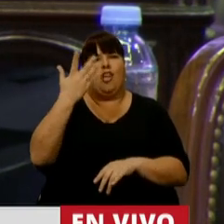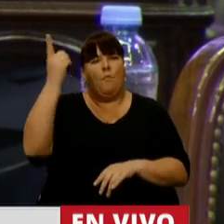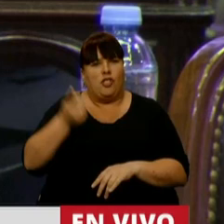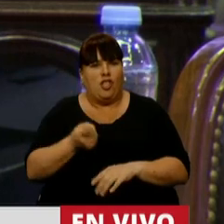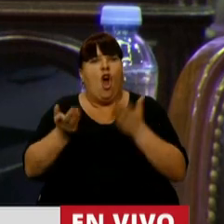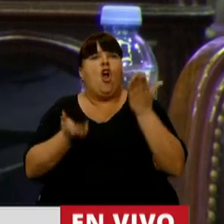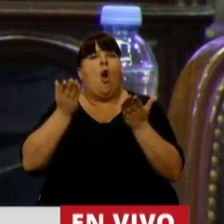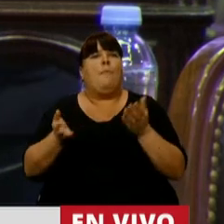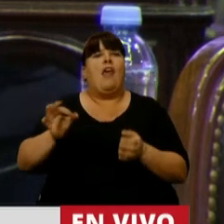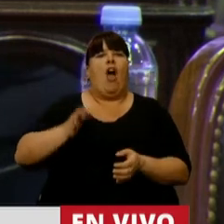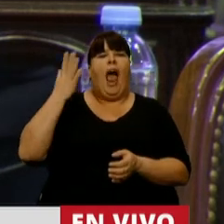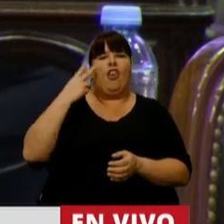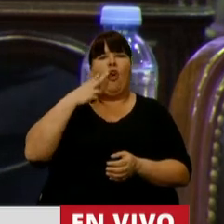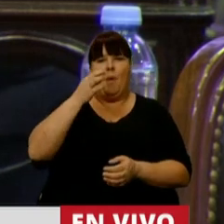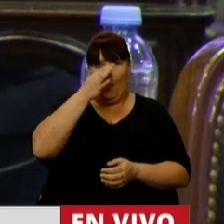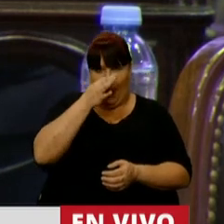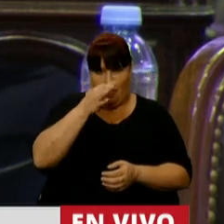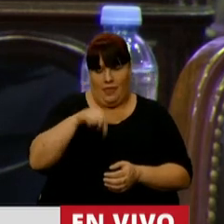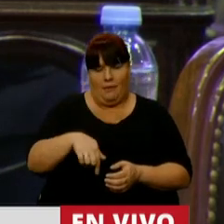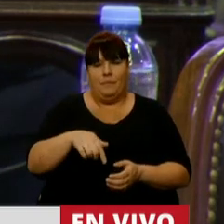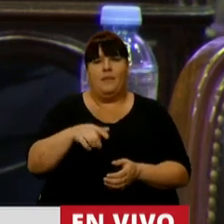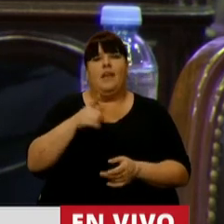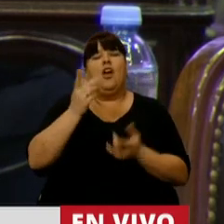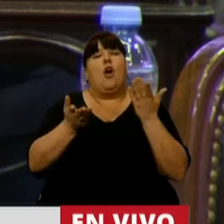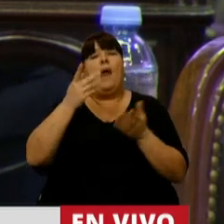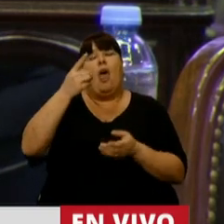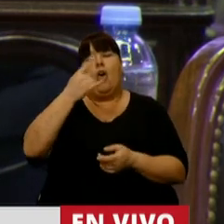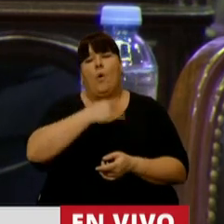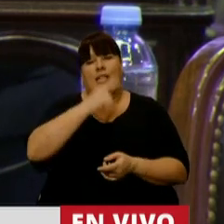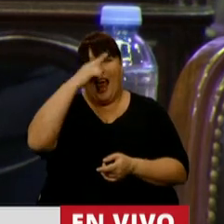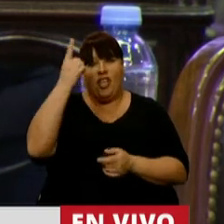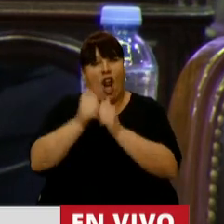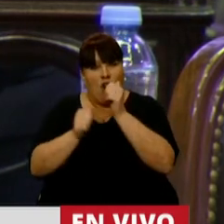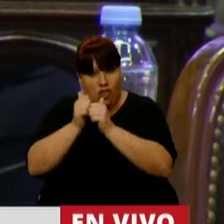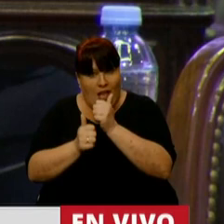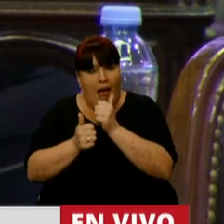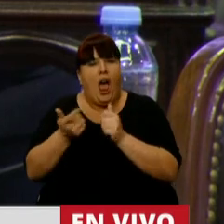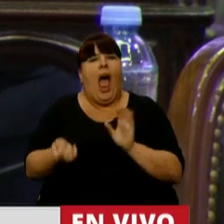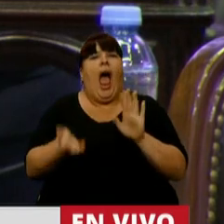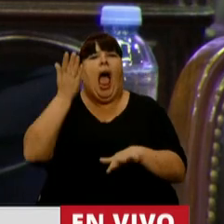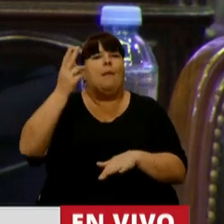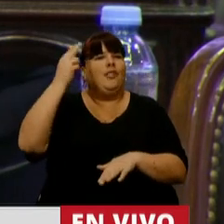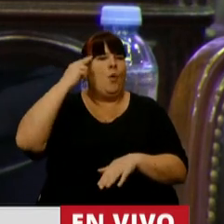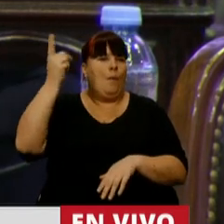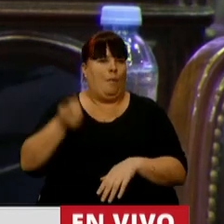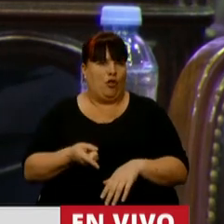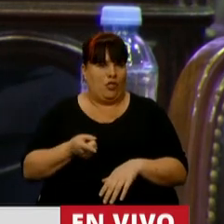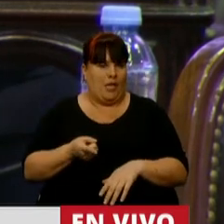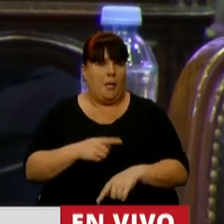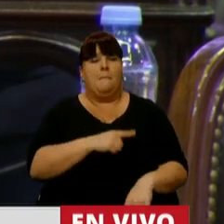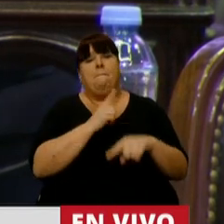% respecto al presupuesto 2020. Y con respecto a la Universidad Nacional de Rosario, solamente se prevé un aumento del 9%,